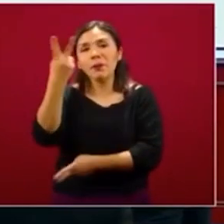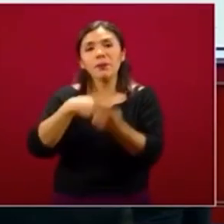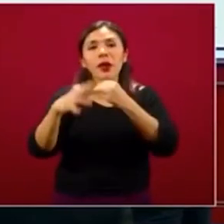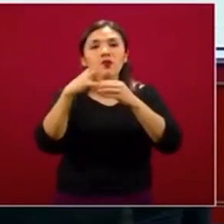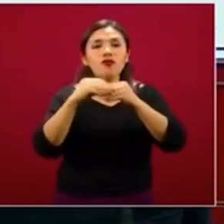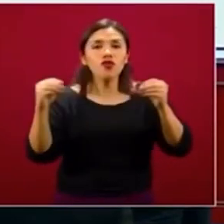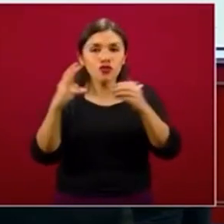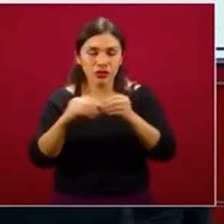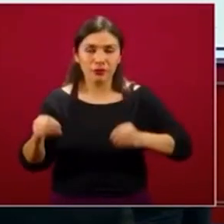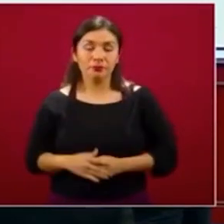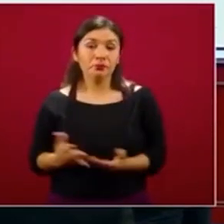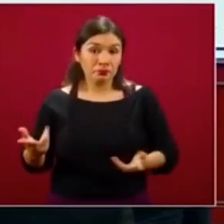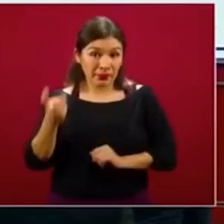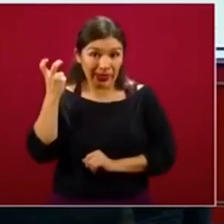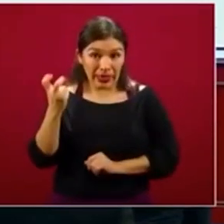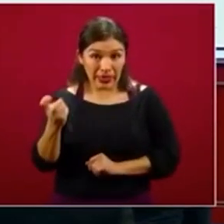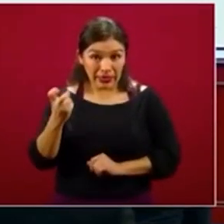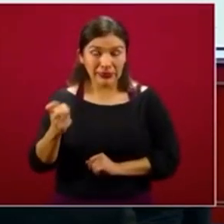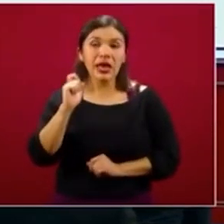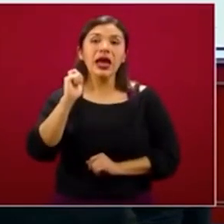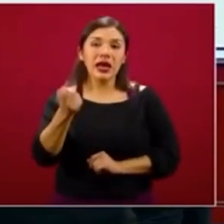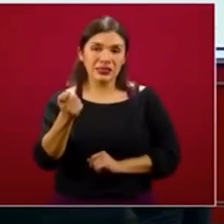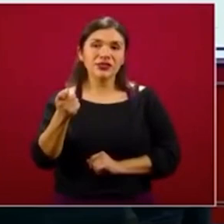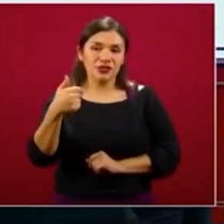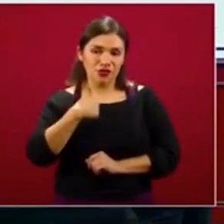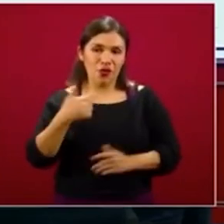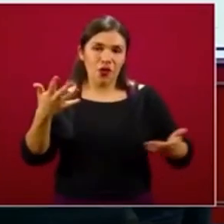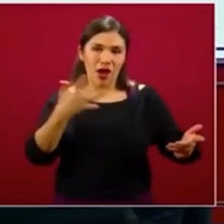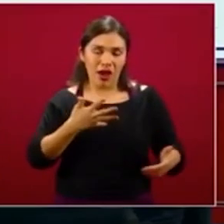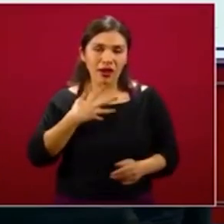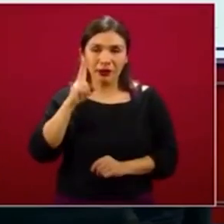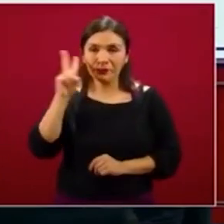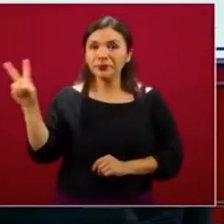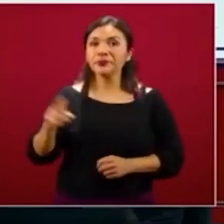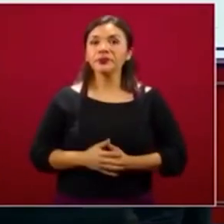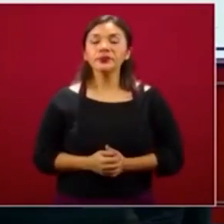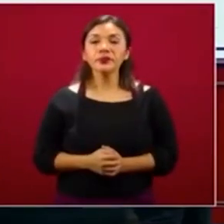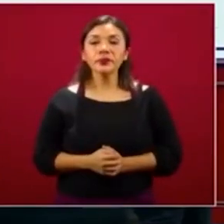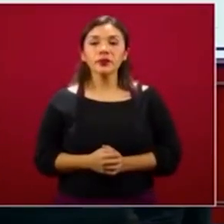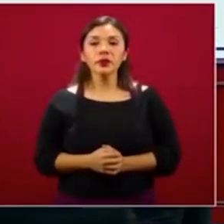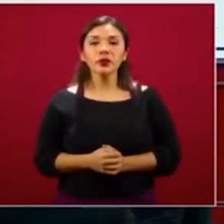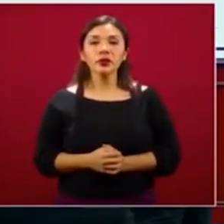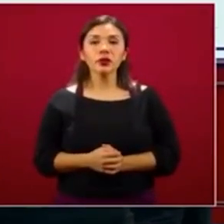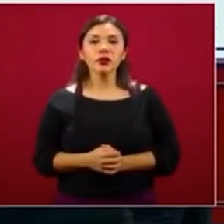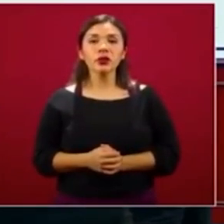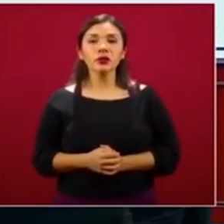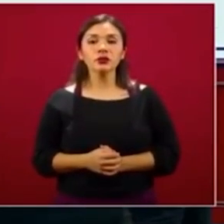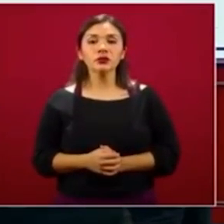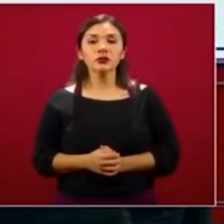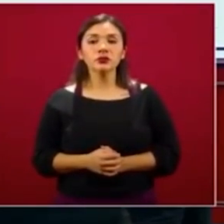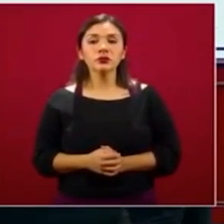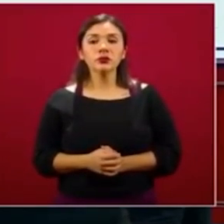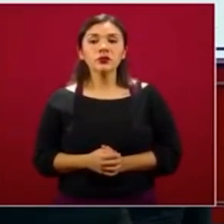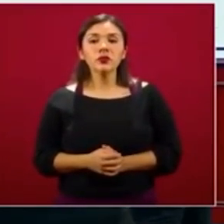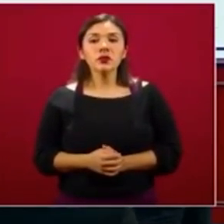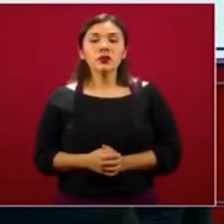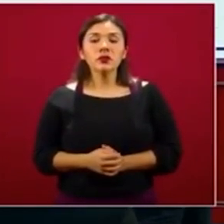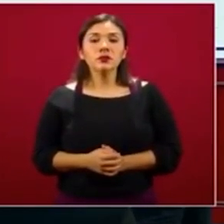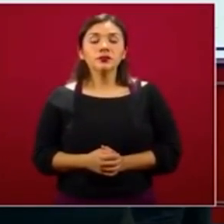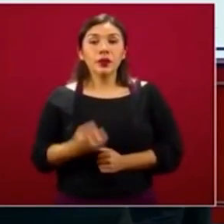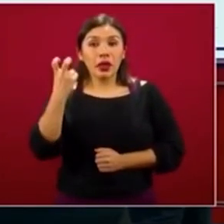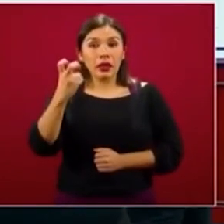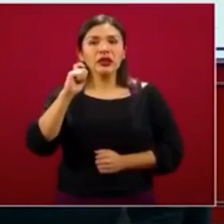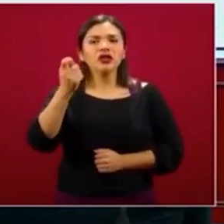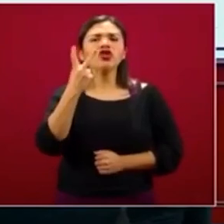Y en ese sentido, eso es lo que no tenemos. Adelante. Aquí me voy a basar en dos sistemas